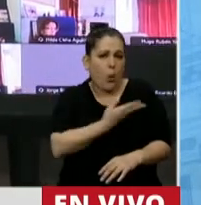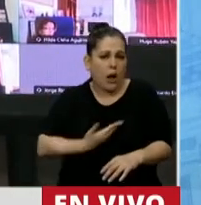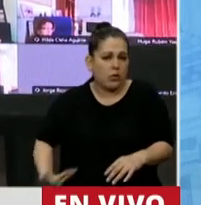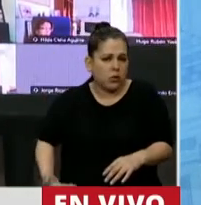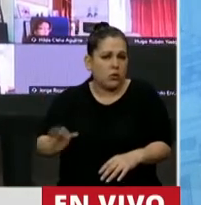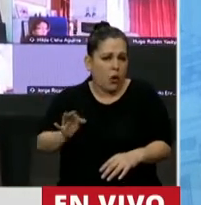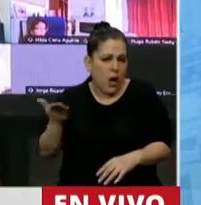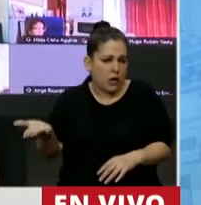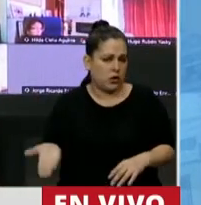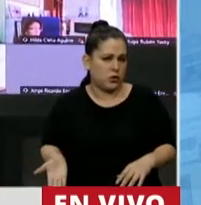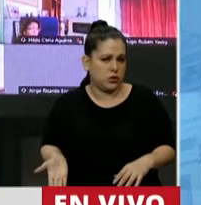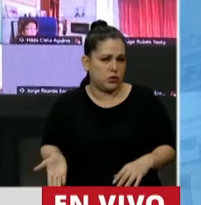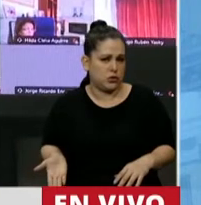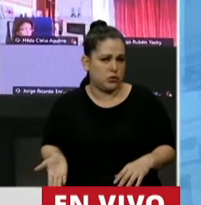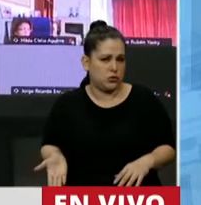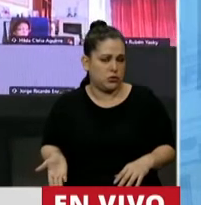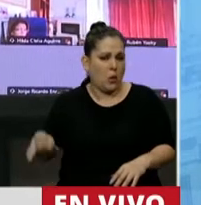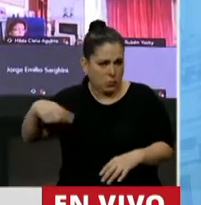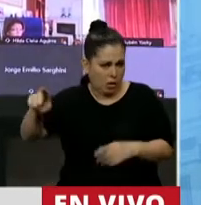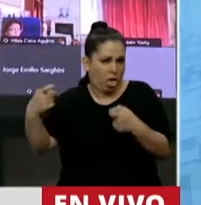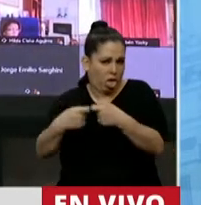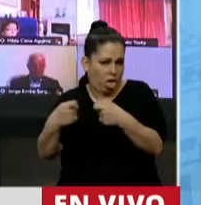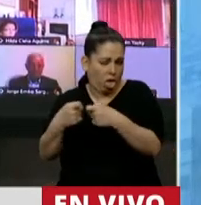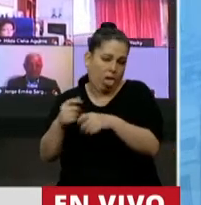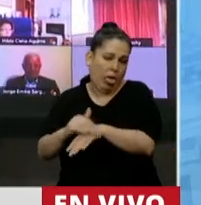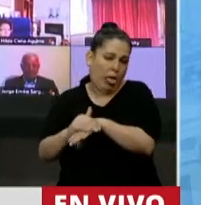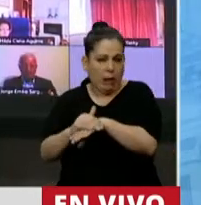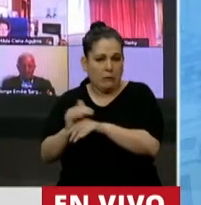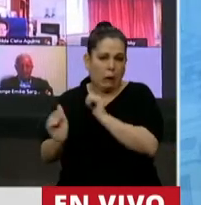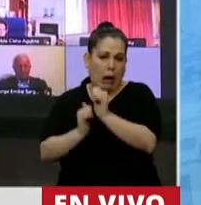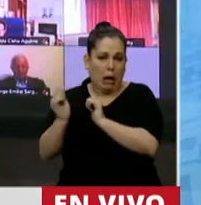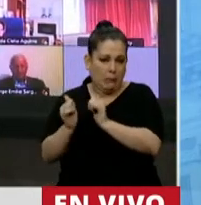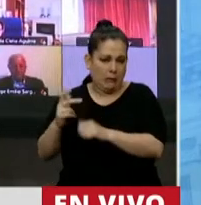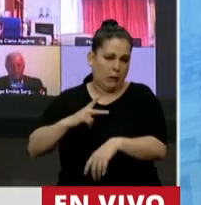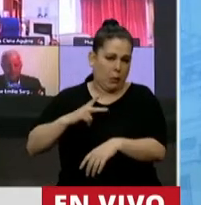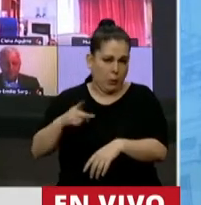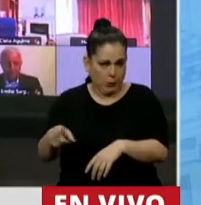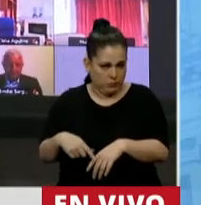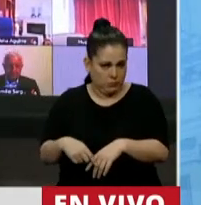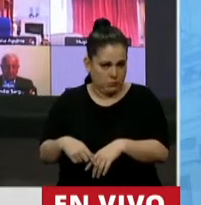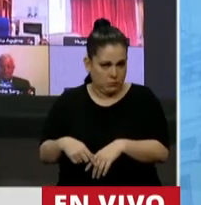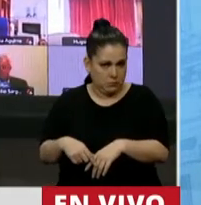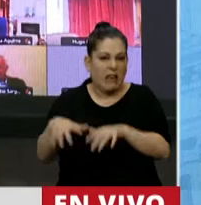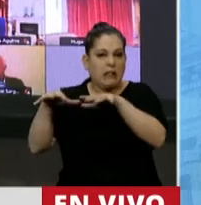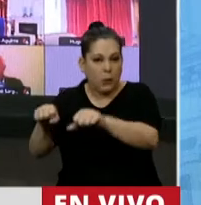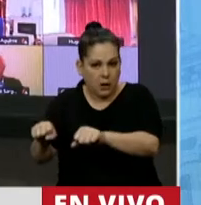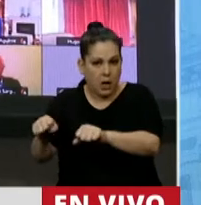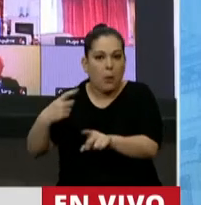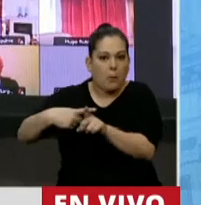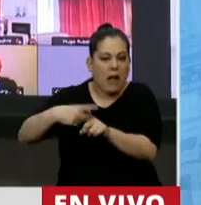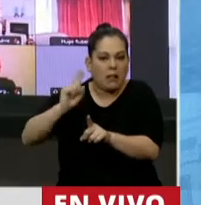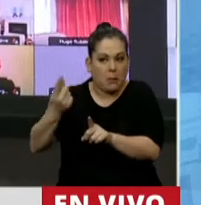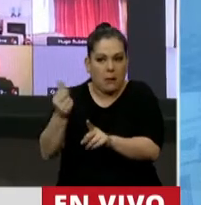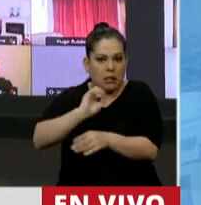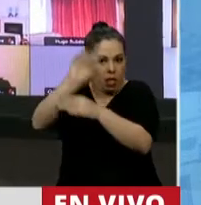porque ustedes eran confiables, eran los amigos de los dueños de las empresas para invertir. Y bueno, no solo no vinieron, sino que se fundaron un préstamo del